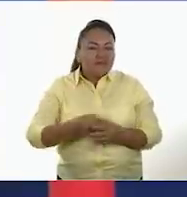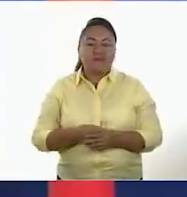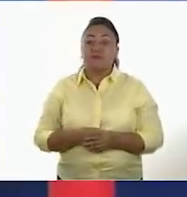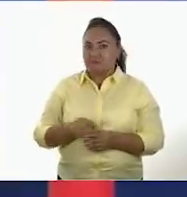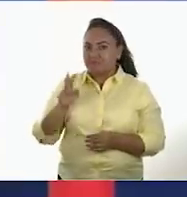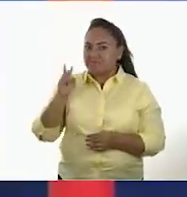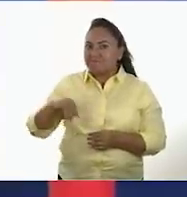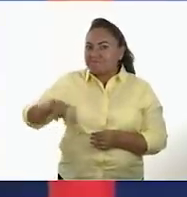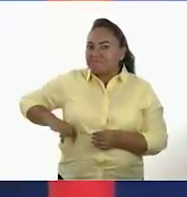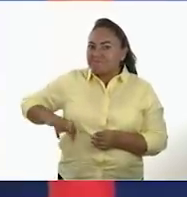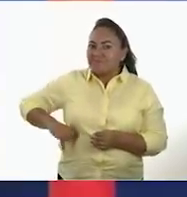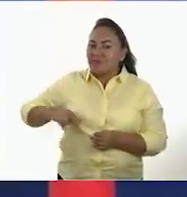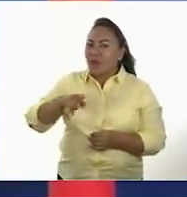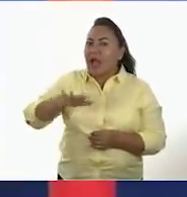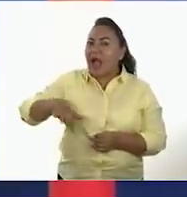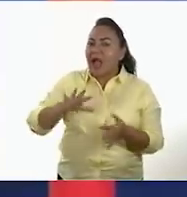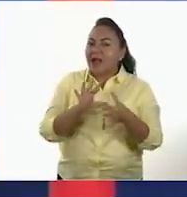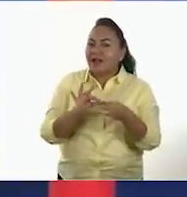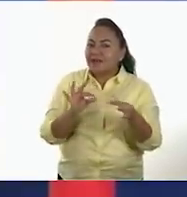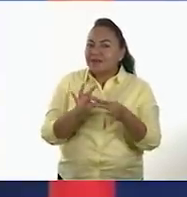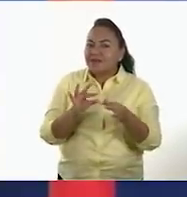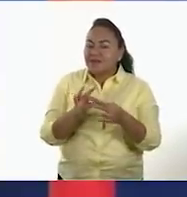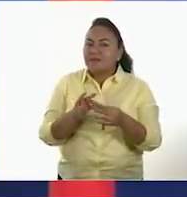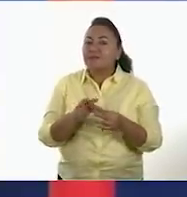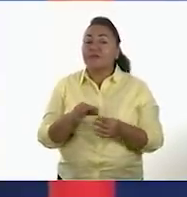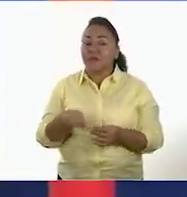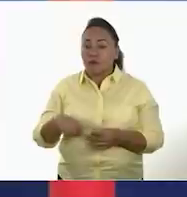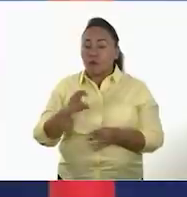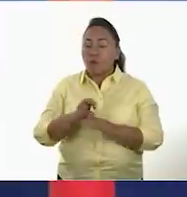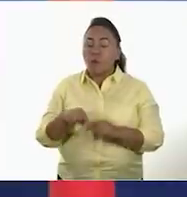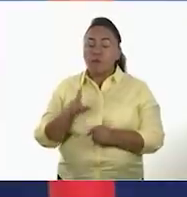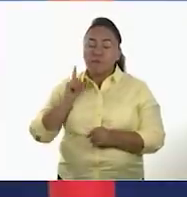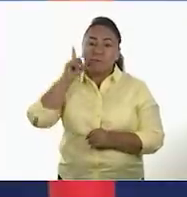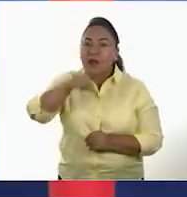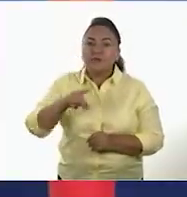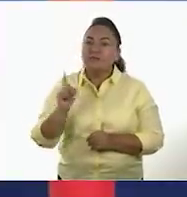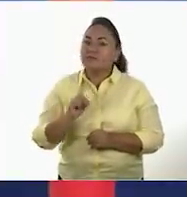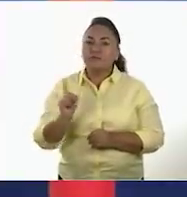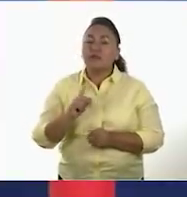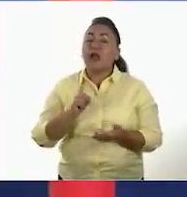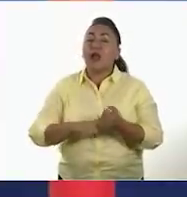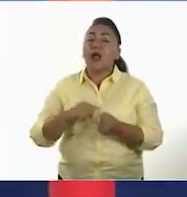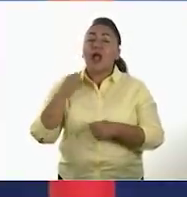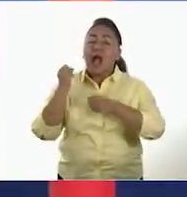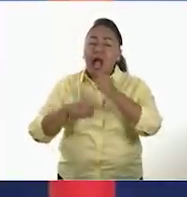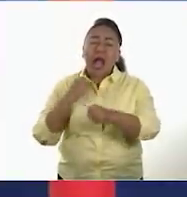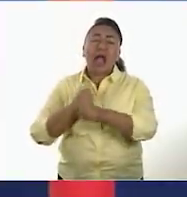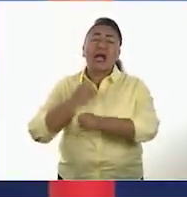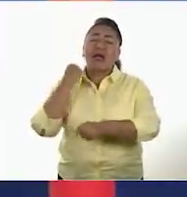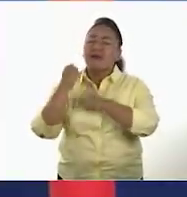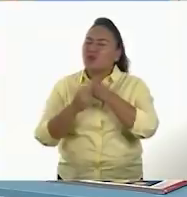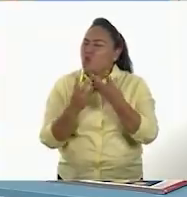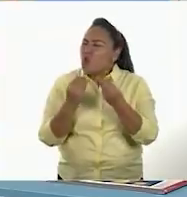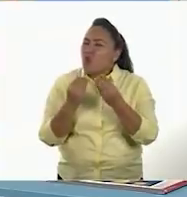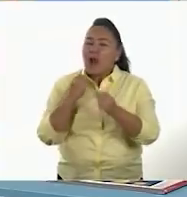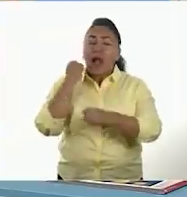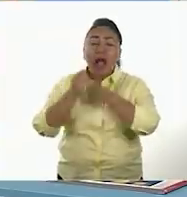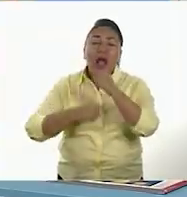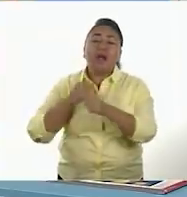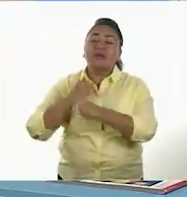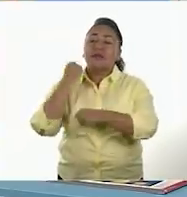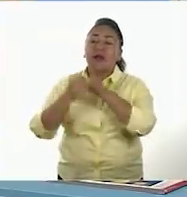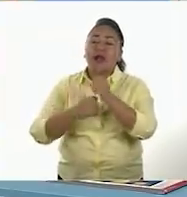todo recalcar lo que usted desea en un inicio, que no se dio de un día para otro, sino que fue un proceso de miles de años. muchos, muchos años